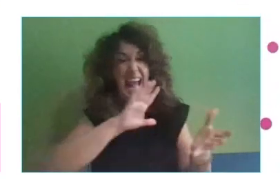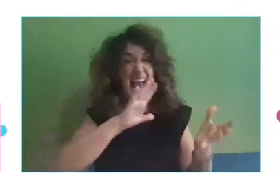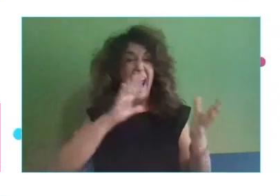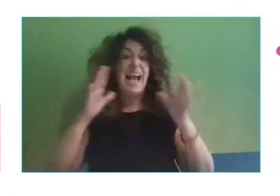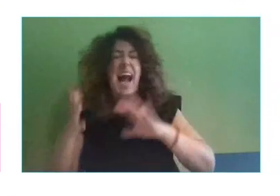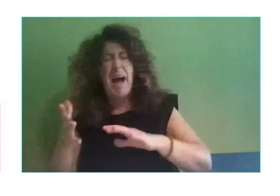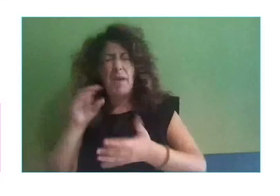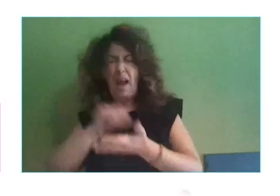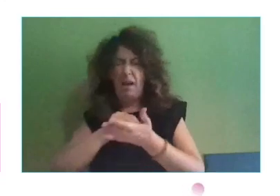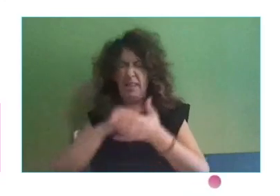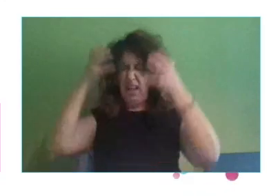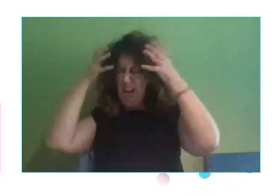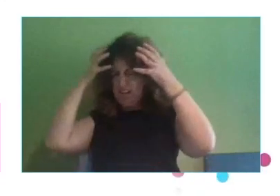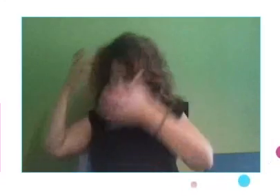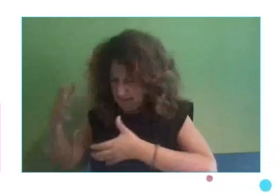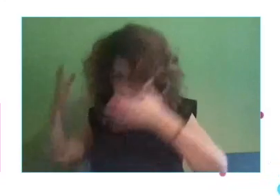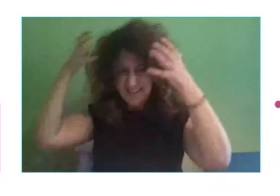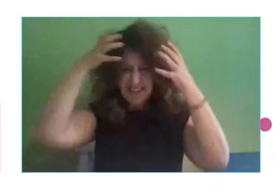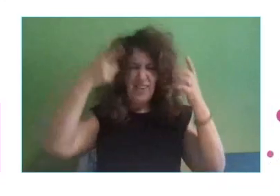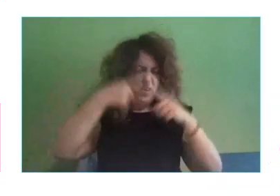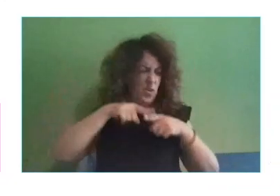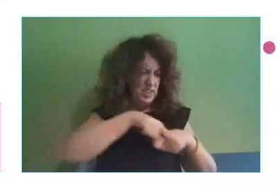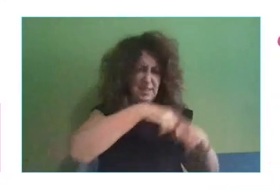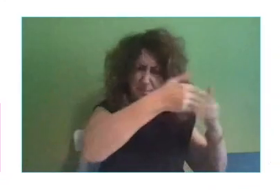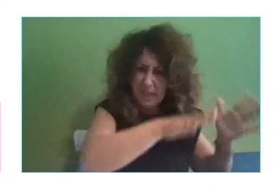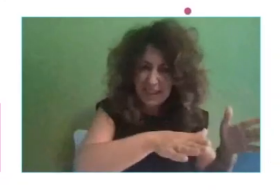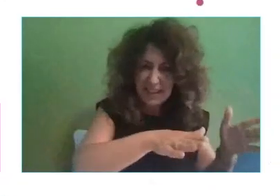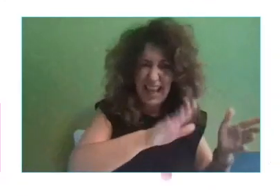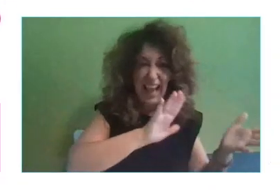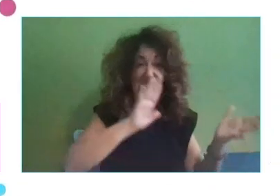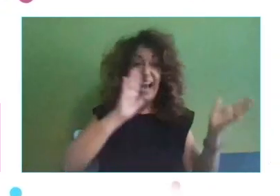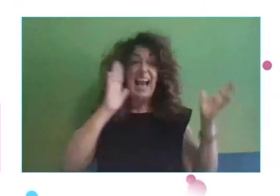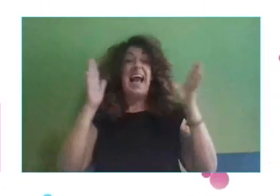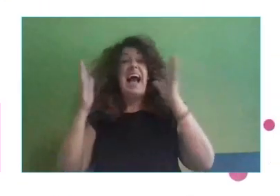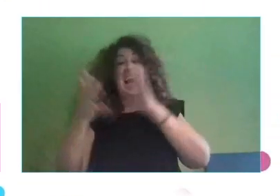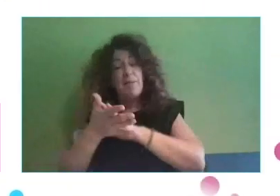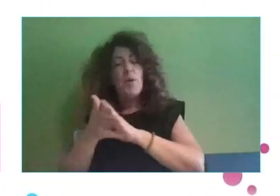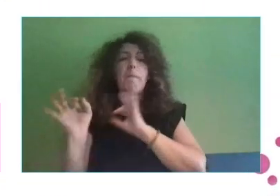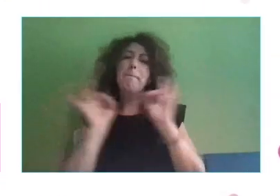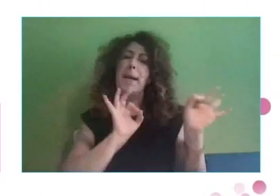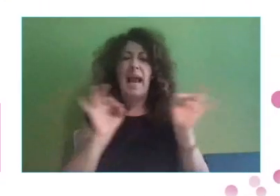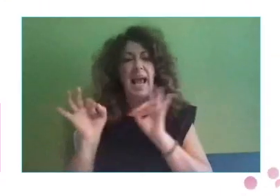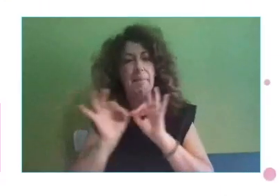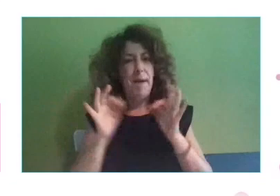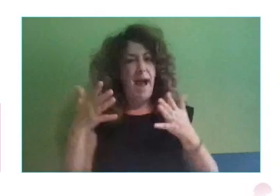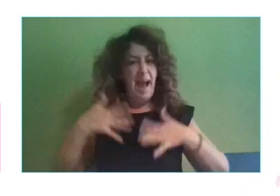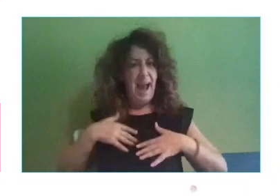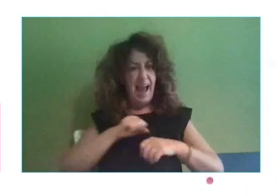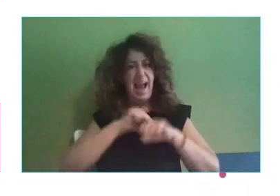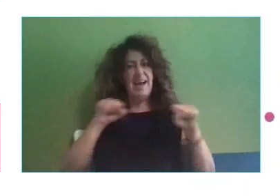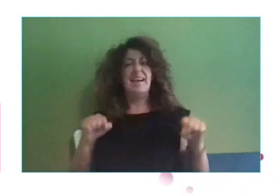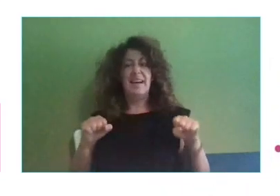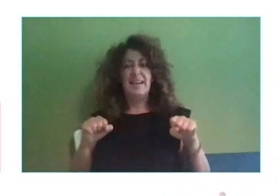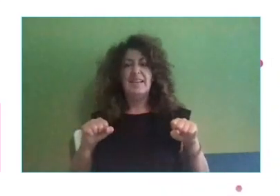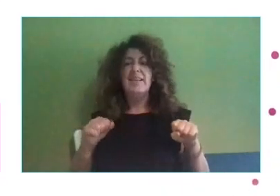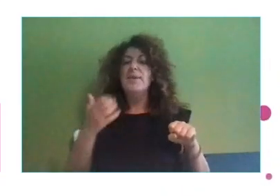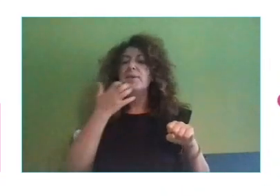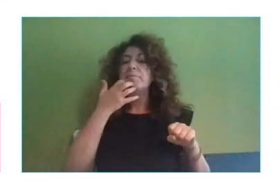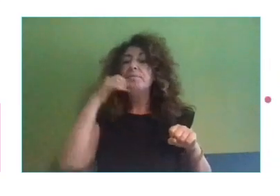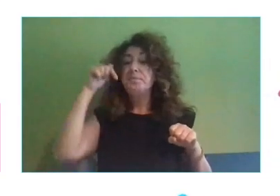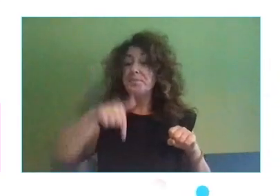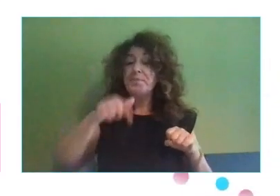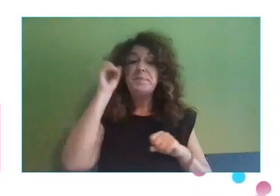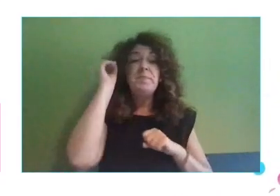el casco en un sitio, te dejas una cosa por ahí. Y eso es lo que uno tiene que empezar a prepararse. Con lo cual, si yo os diría, ¿de qué os quedáis en esta pequeña charla?